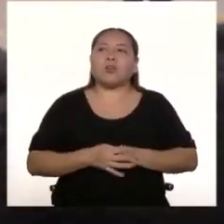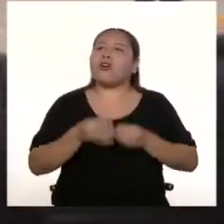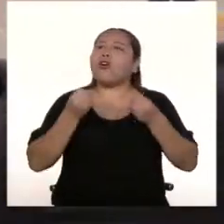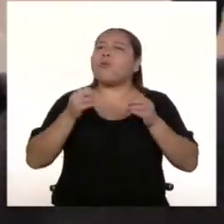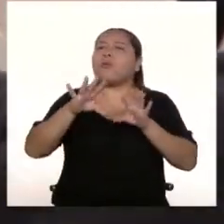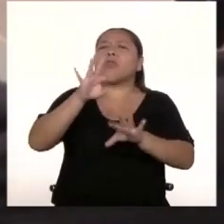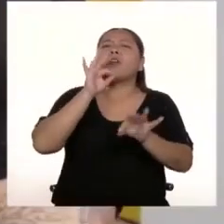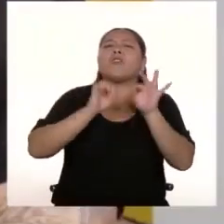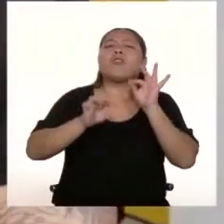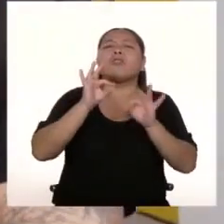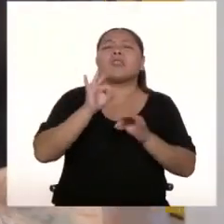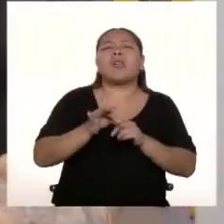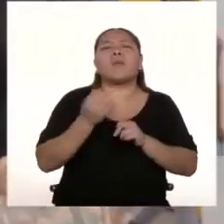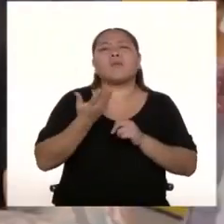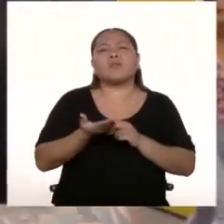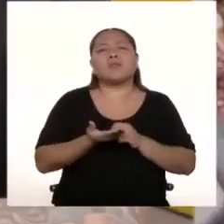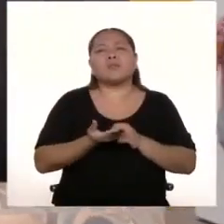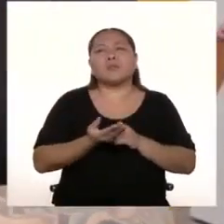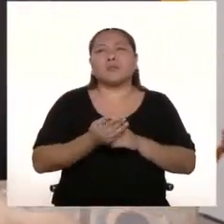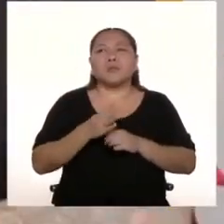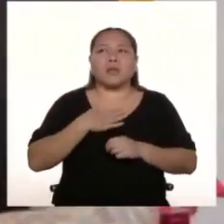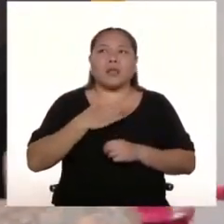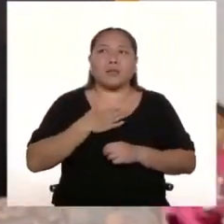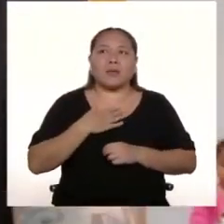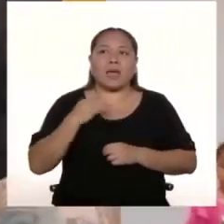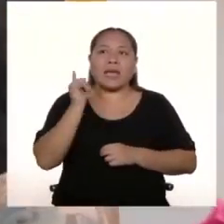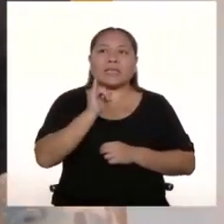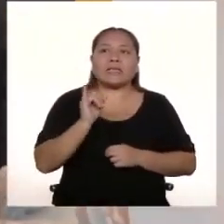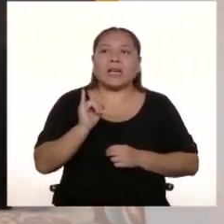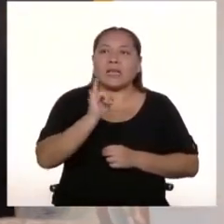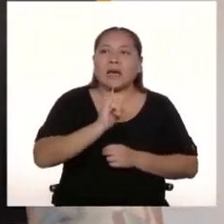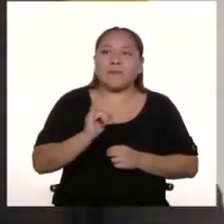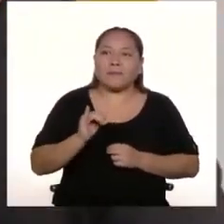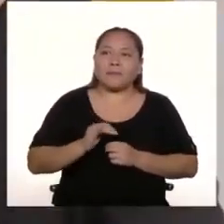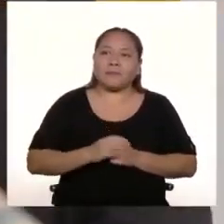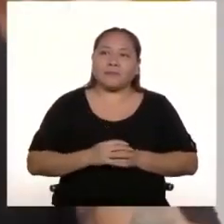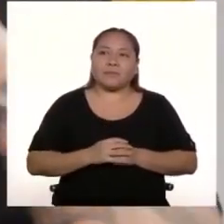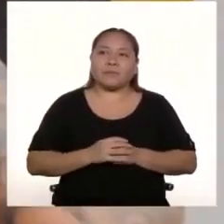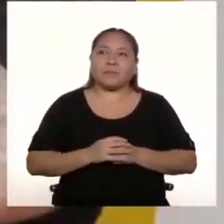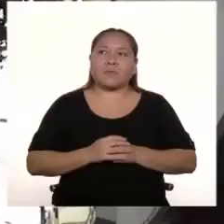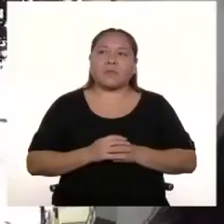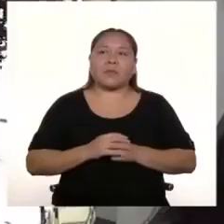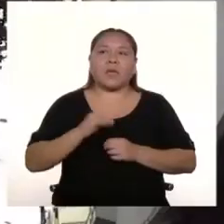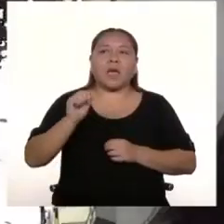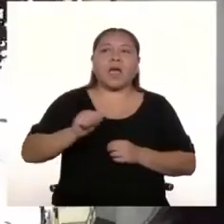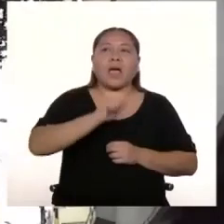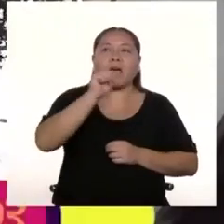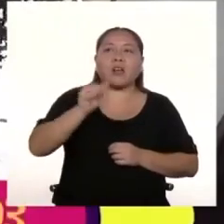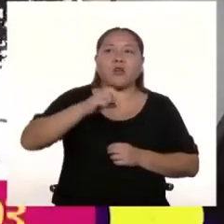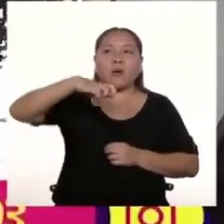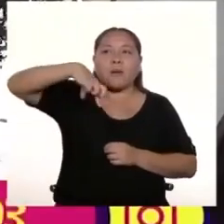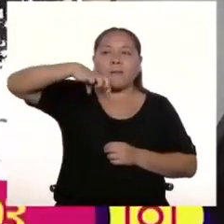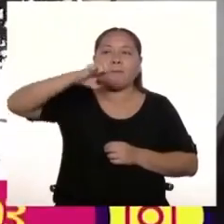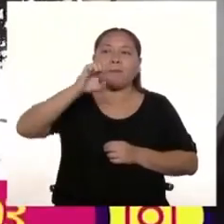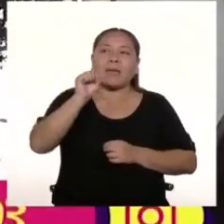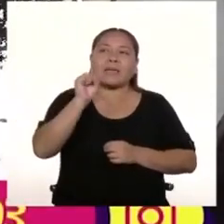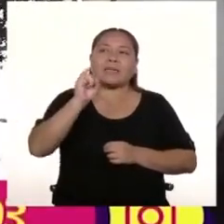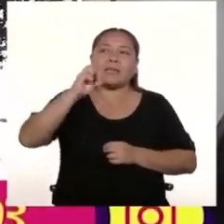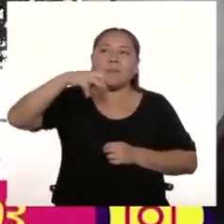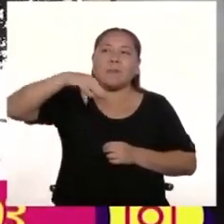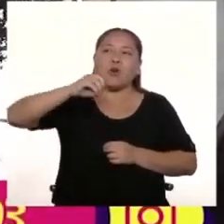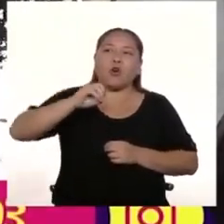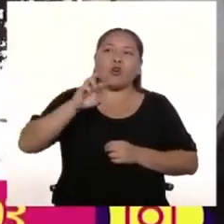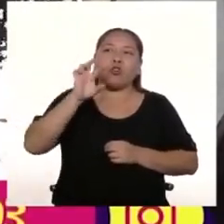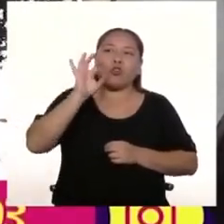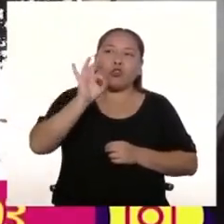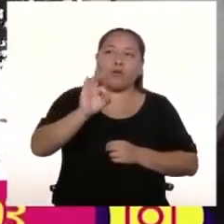en las redes? La mía personal en Instagram es de arroba pésimo93, como está ahí en el mural. Y